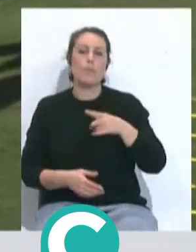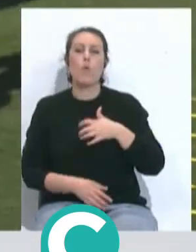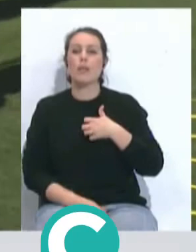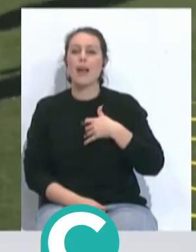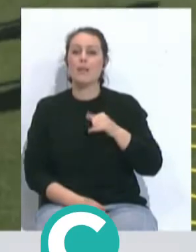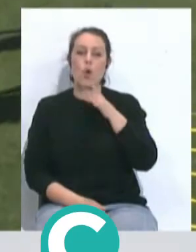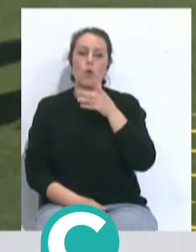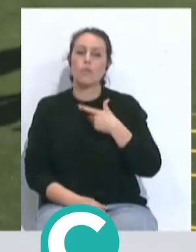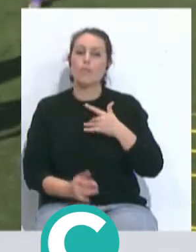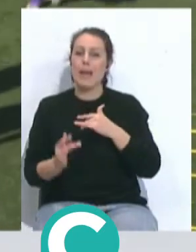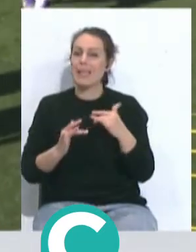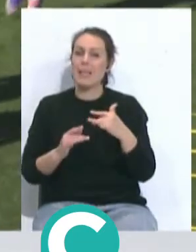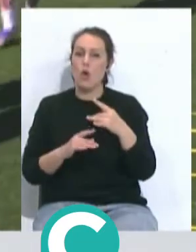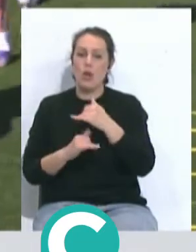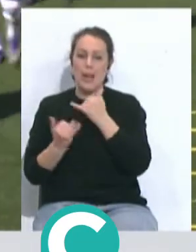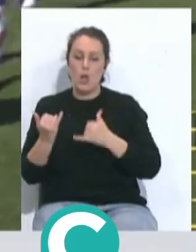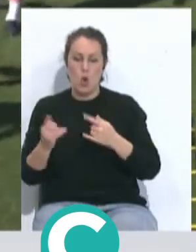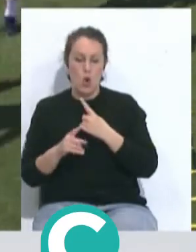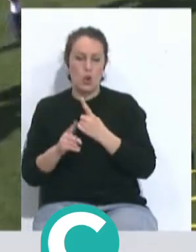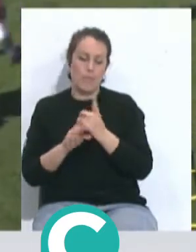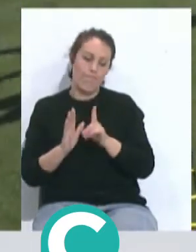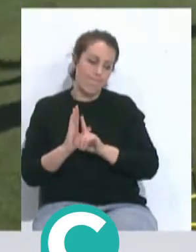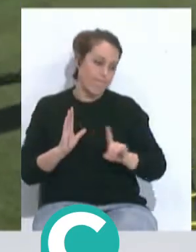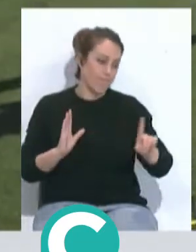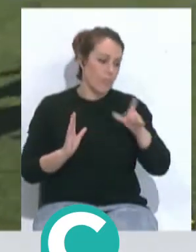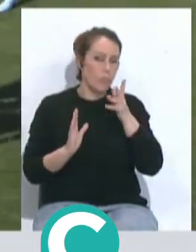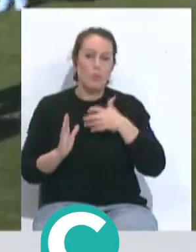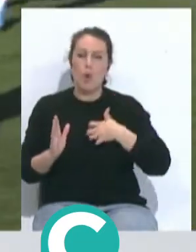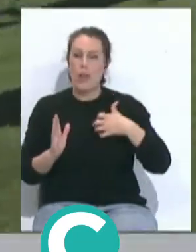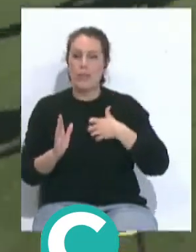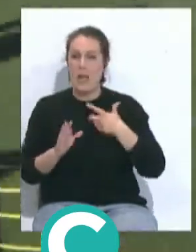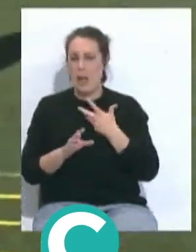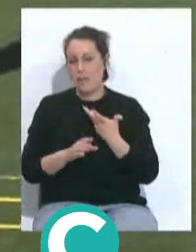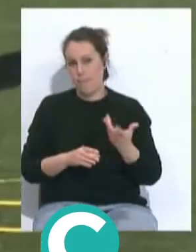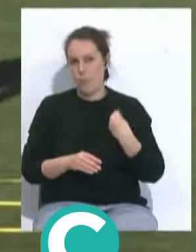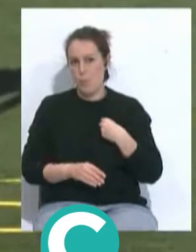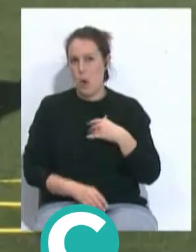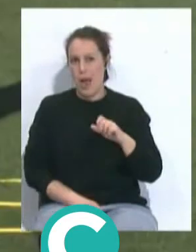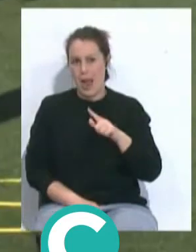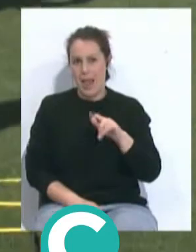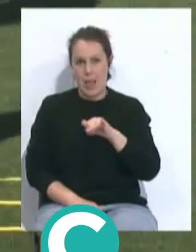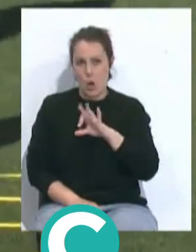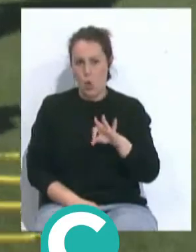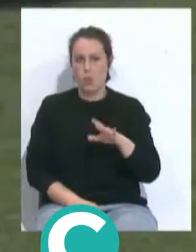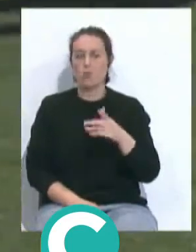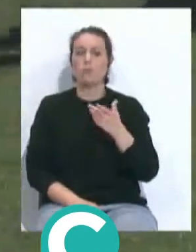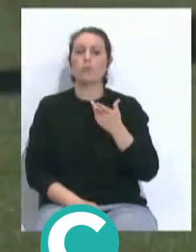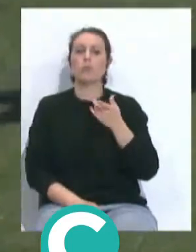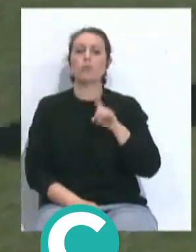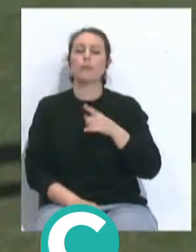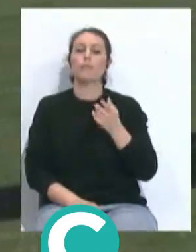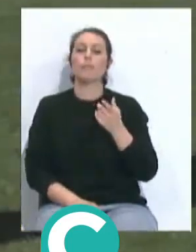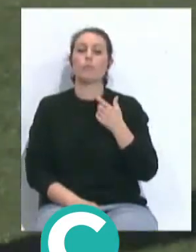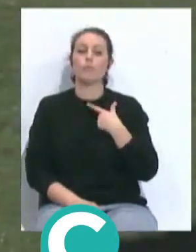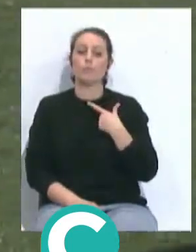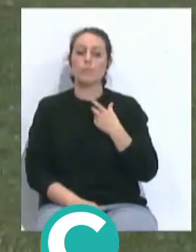porque se retiró en el partido frente al Rayo Vallecano con molestia el jugador Vallisoletano. Y luego también los